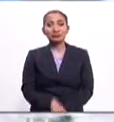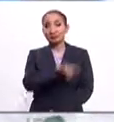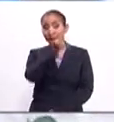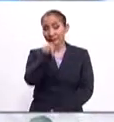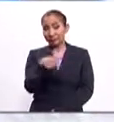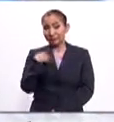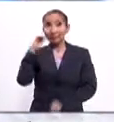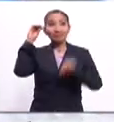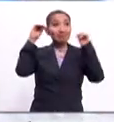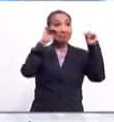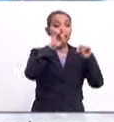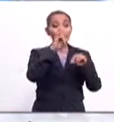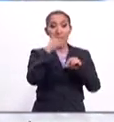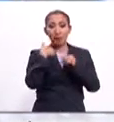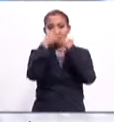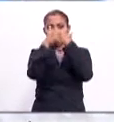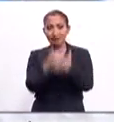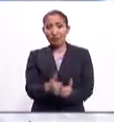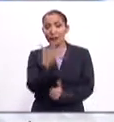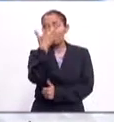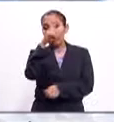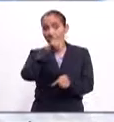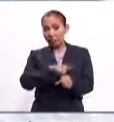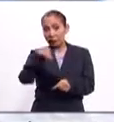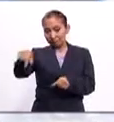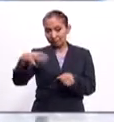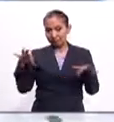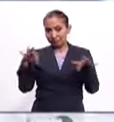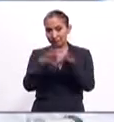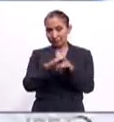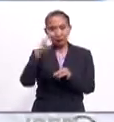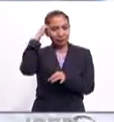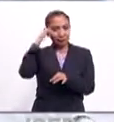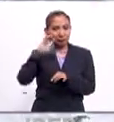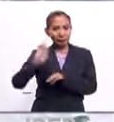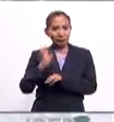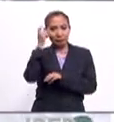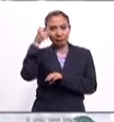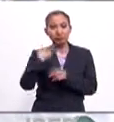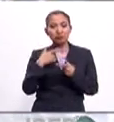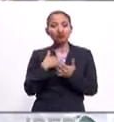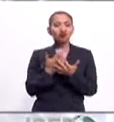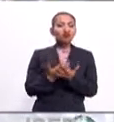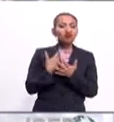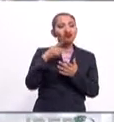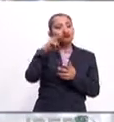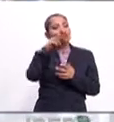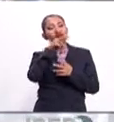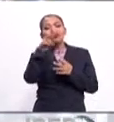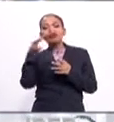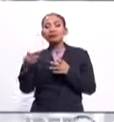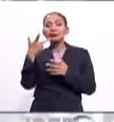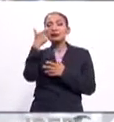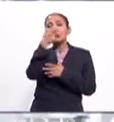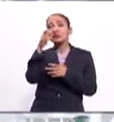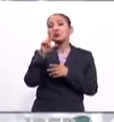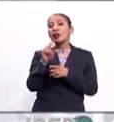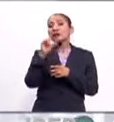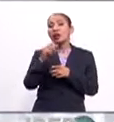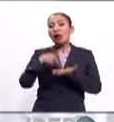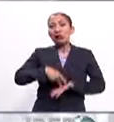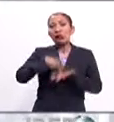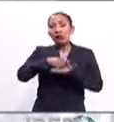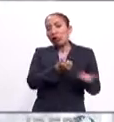Después de equipar a Dragon para su estancia de cinco días en la Estación Espacial, la tripulación pasó un rato transfiriendo alrededor de 180